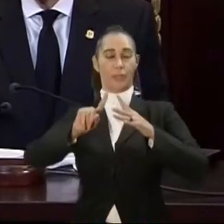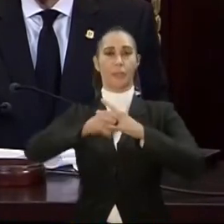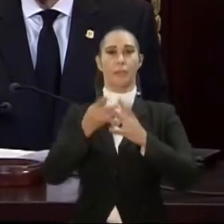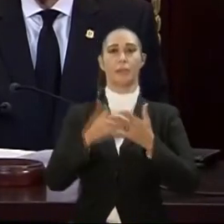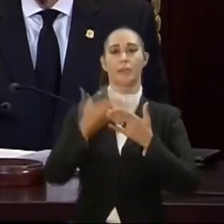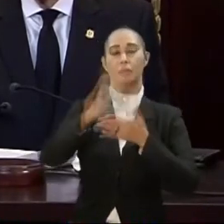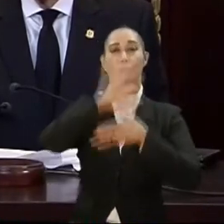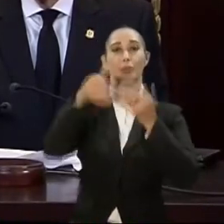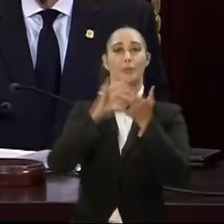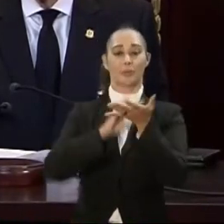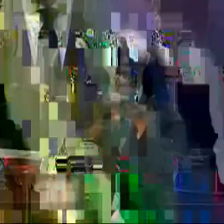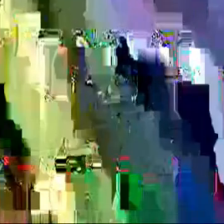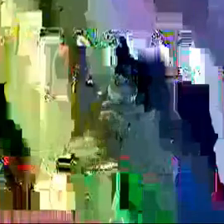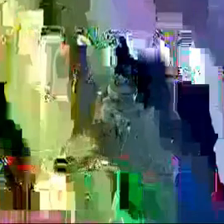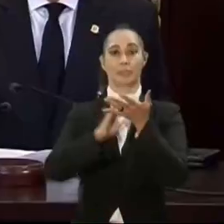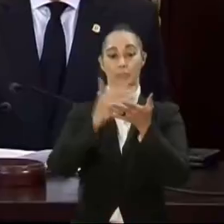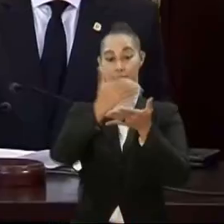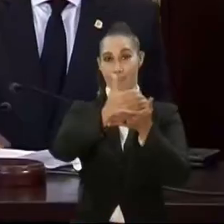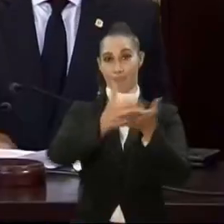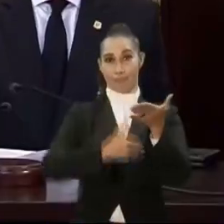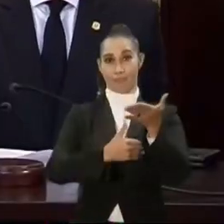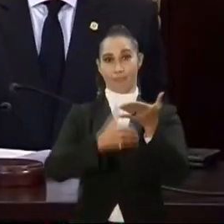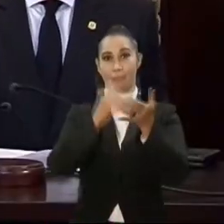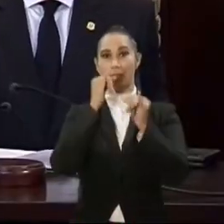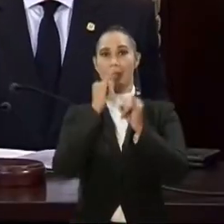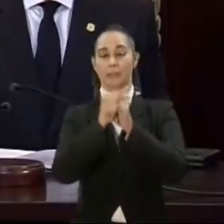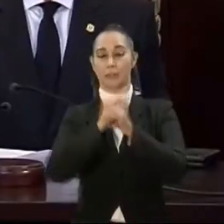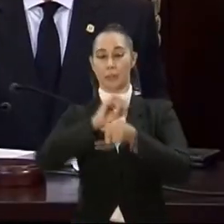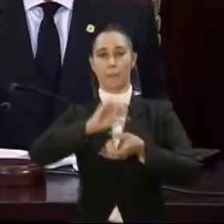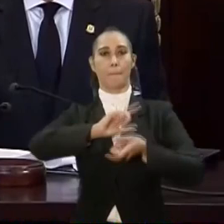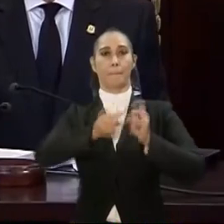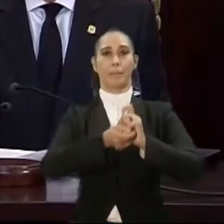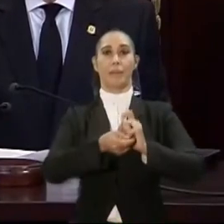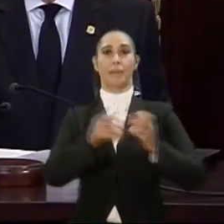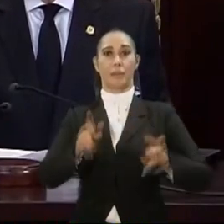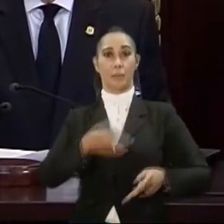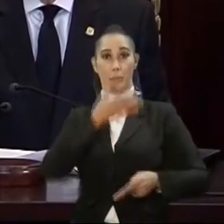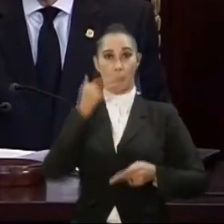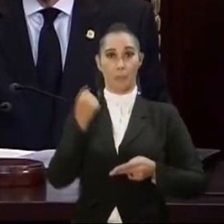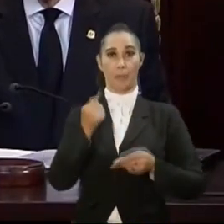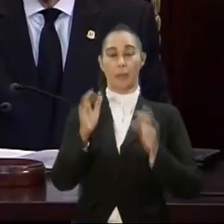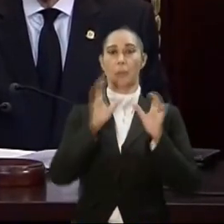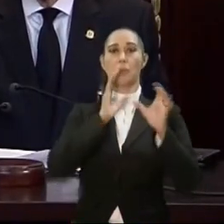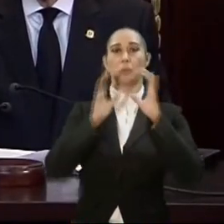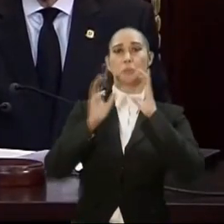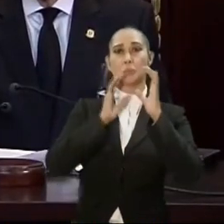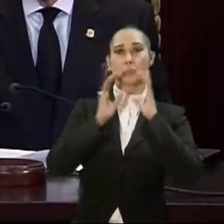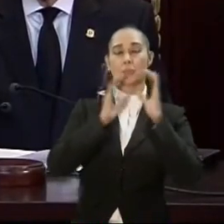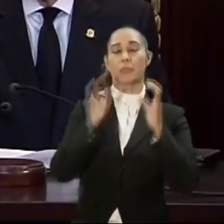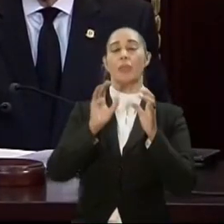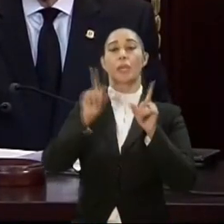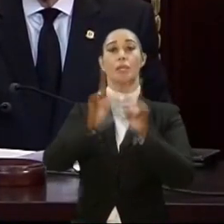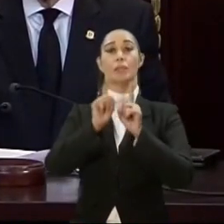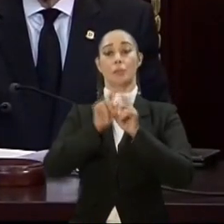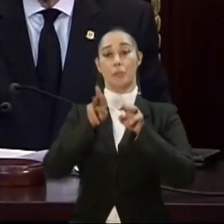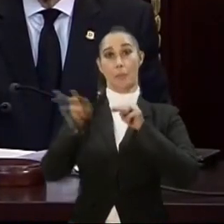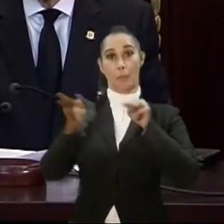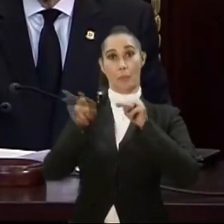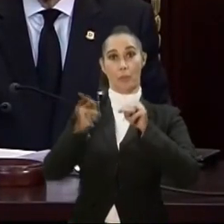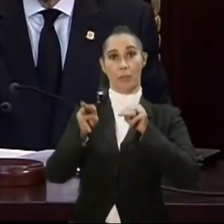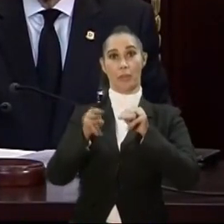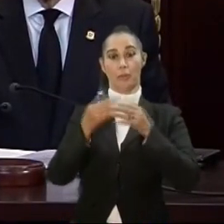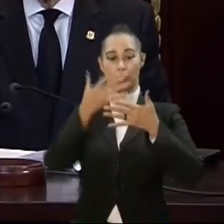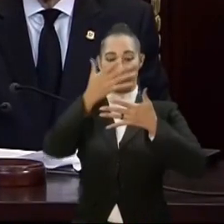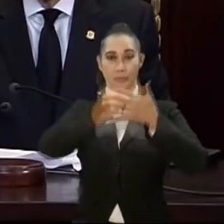toda la digitalización documental de la institución, la mejora de las capacidades de interconexión de las comunicaciones y la modernización de la